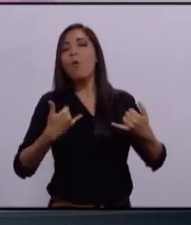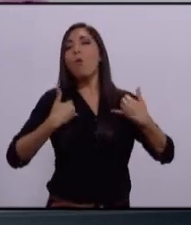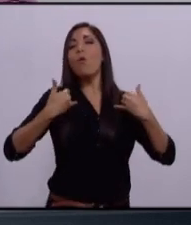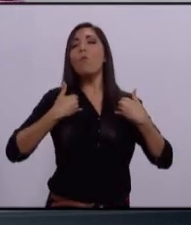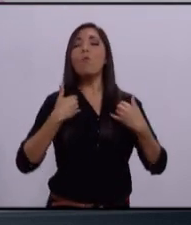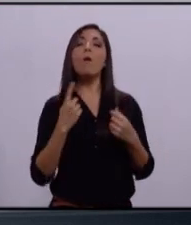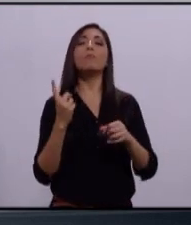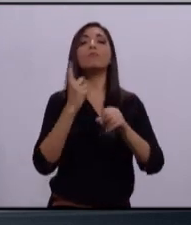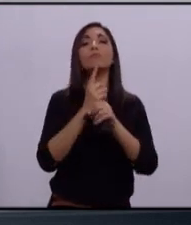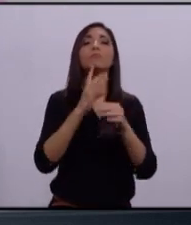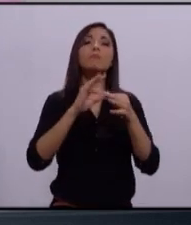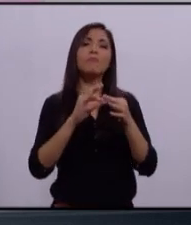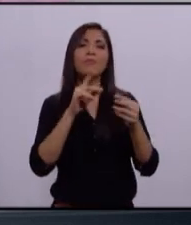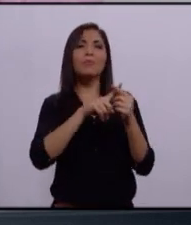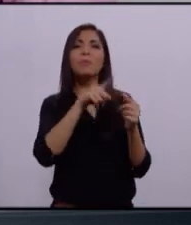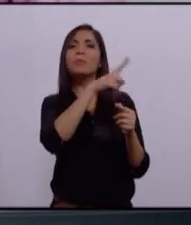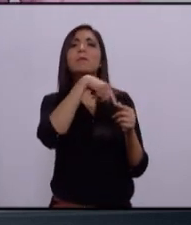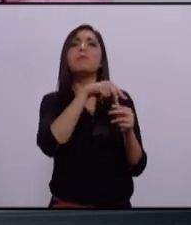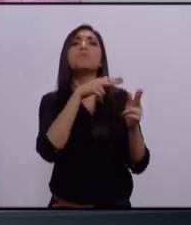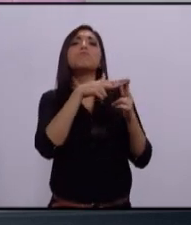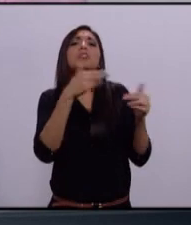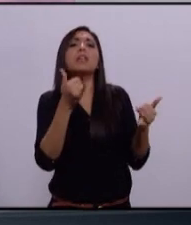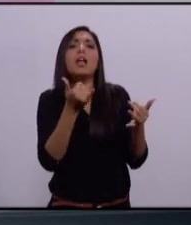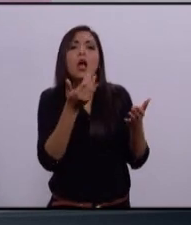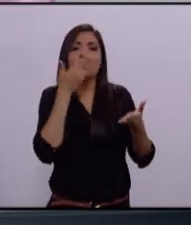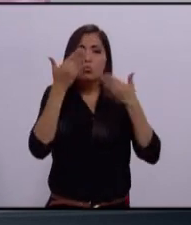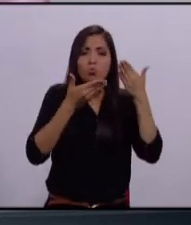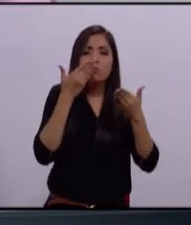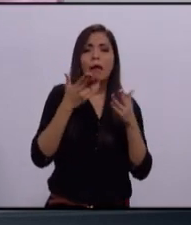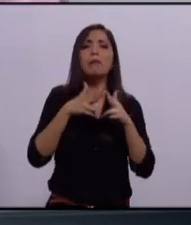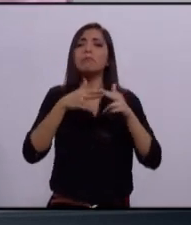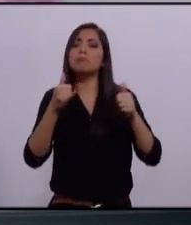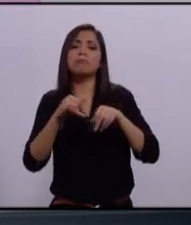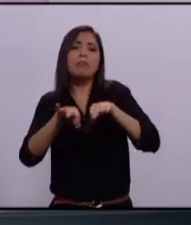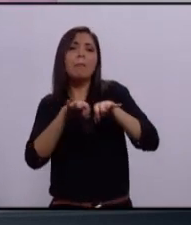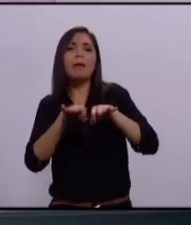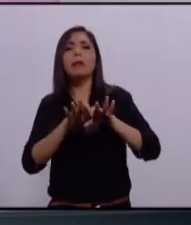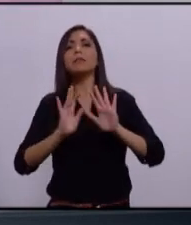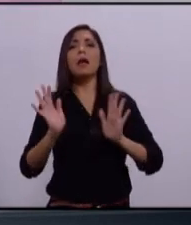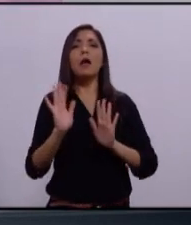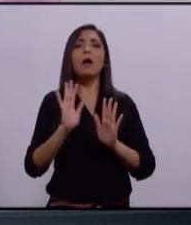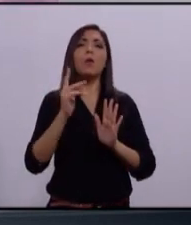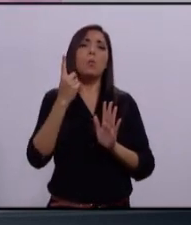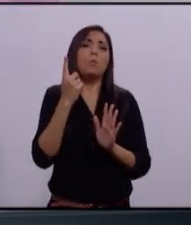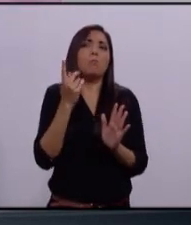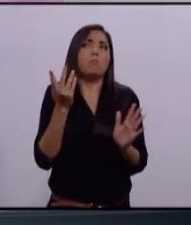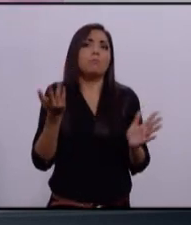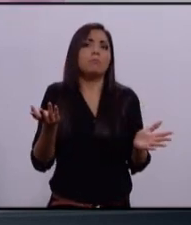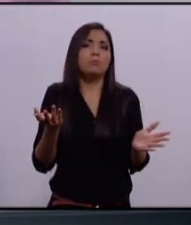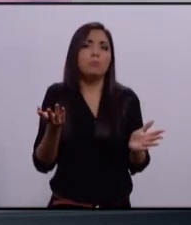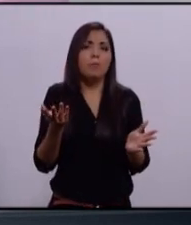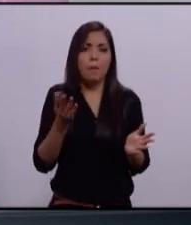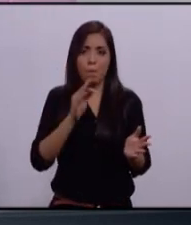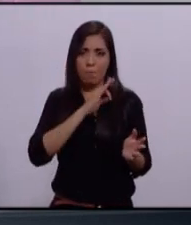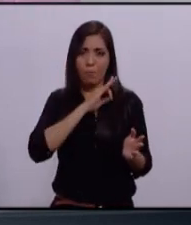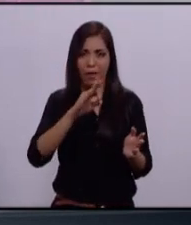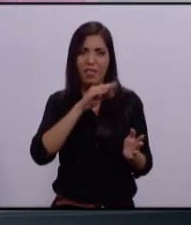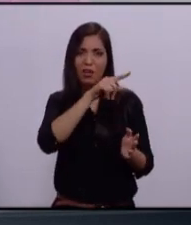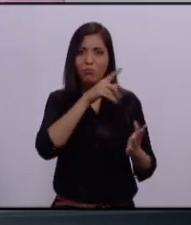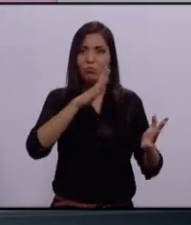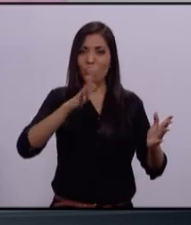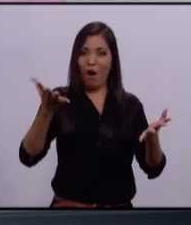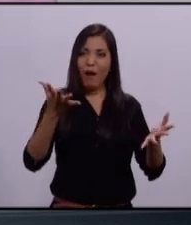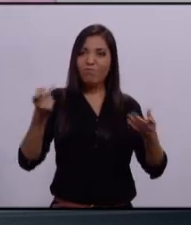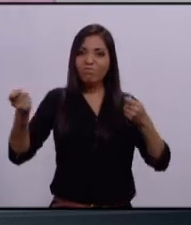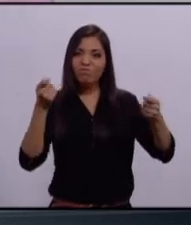personas que son ninis en su mayoría, que ni estudian, ni trabajan y que bueno, ni poder manejar una empresa han